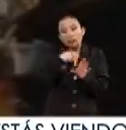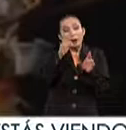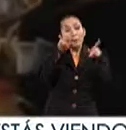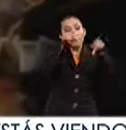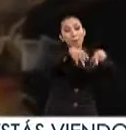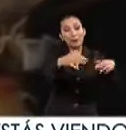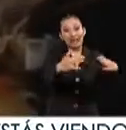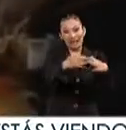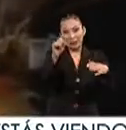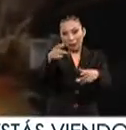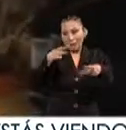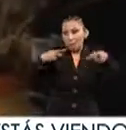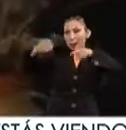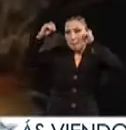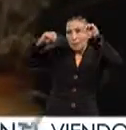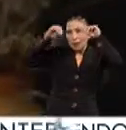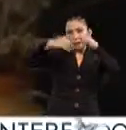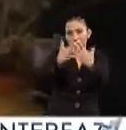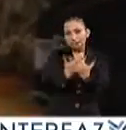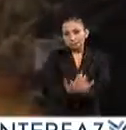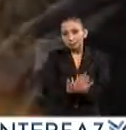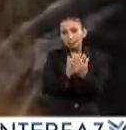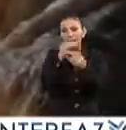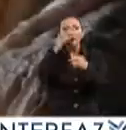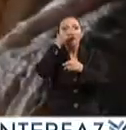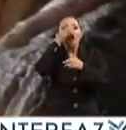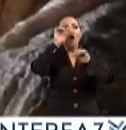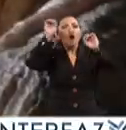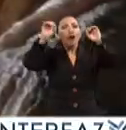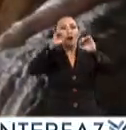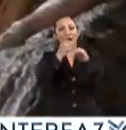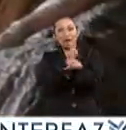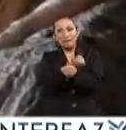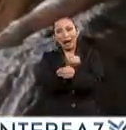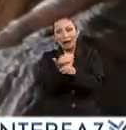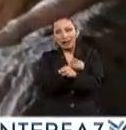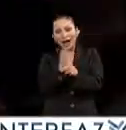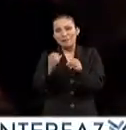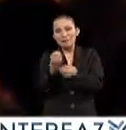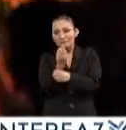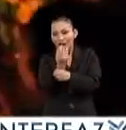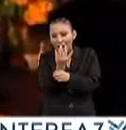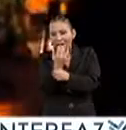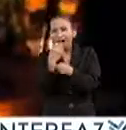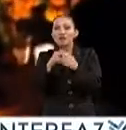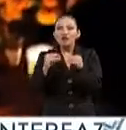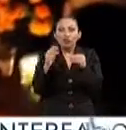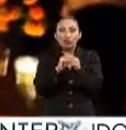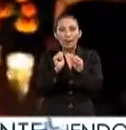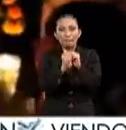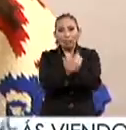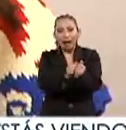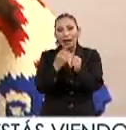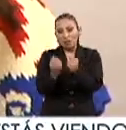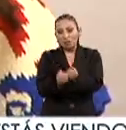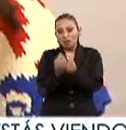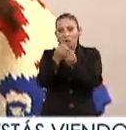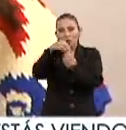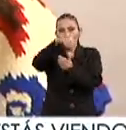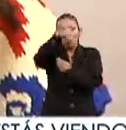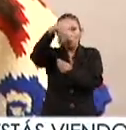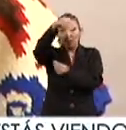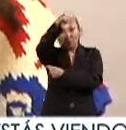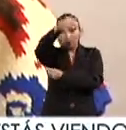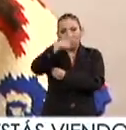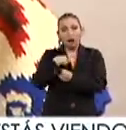cementerios y casas donde se hace la espera se cubren con flores de cempasúchil velas fruta pan e incienso Es lo mismo